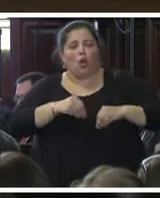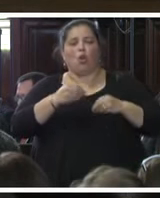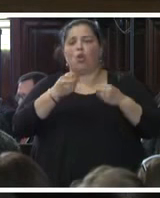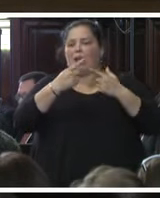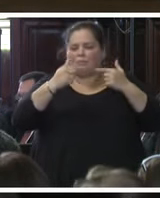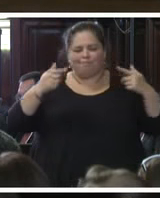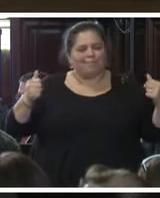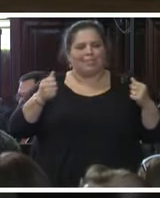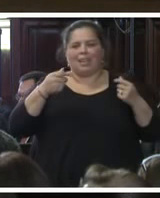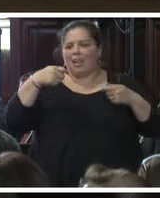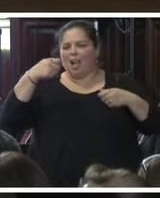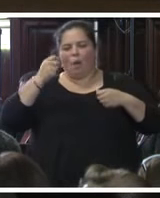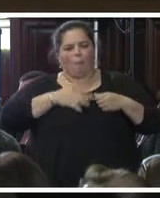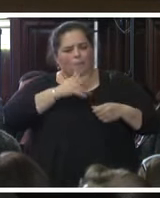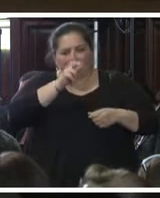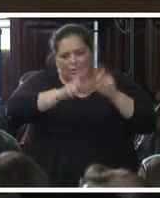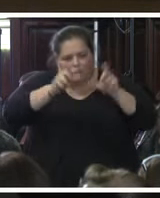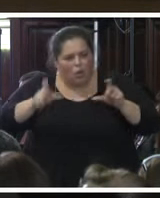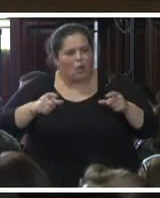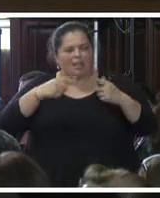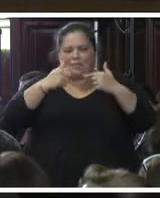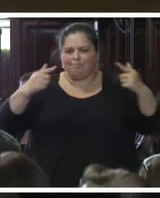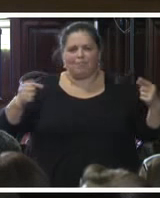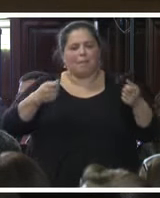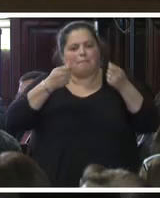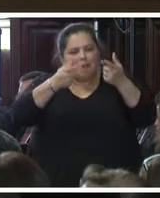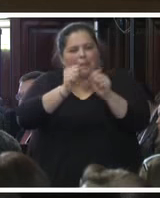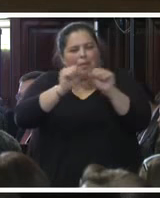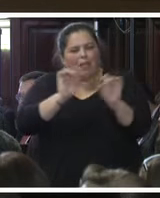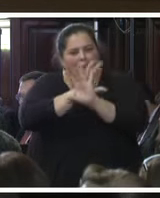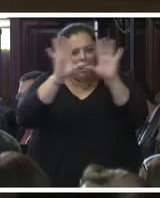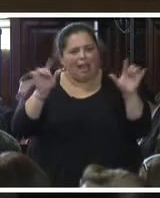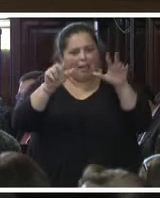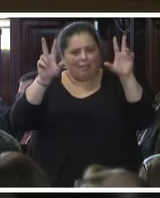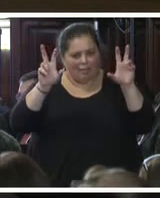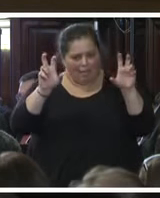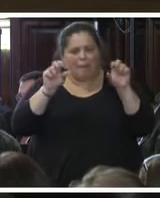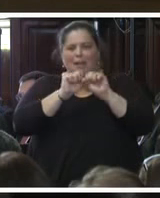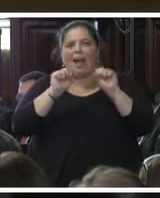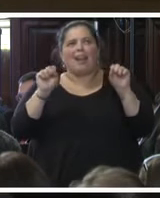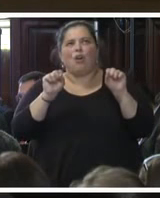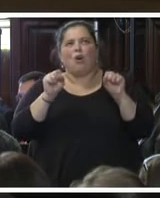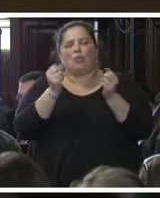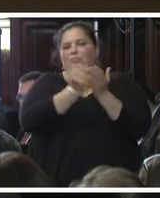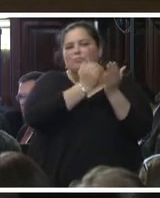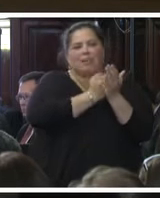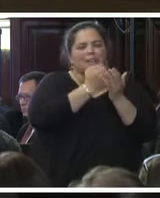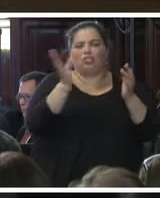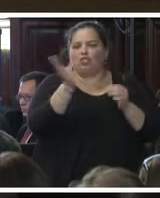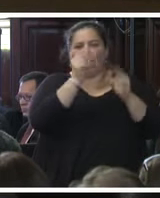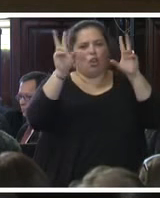materiales disponibles en aras de no dejar ningún tema sin indagar y esclarecer.